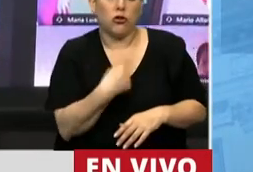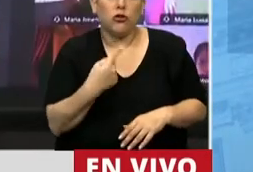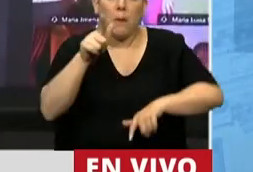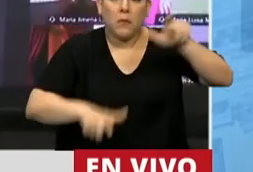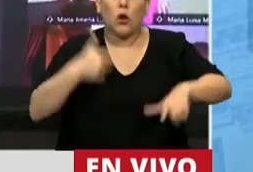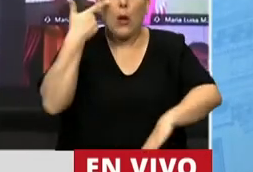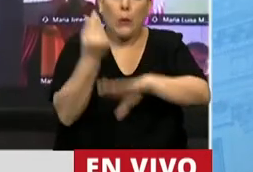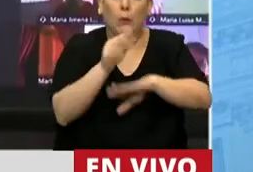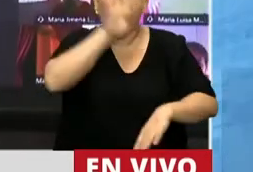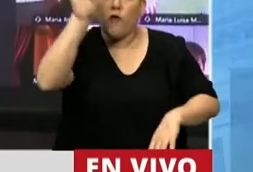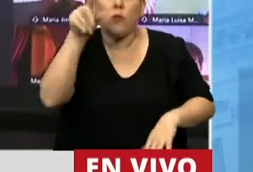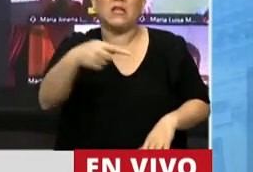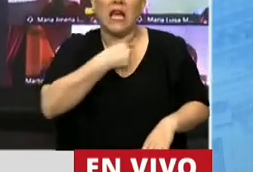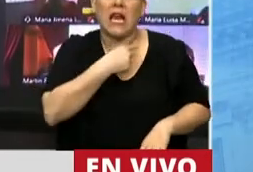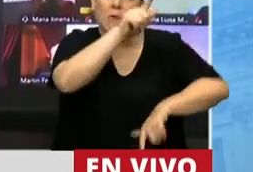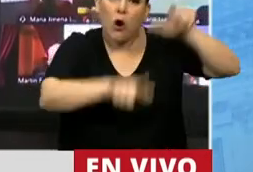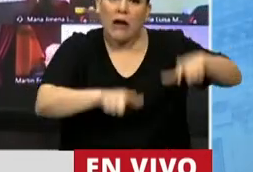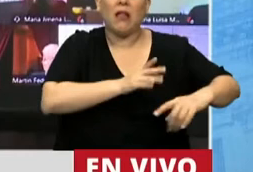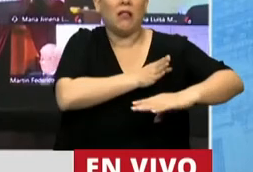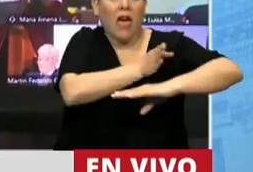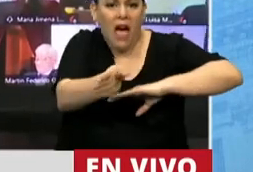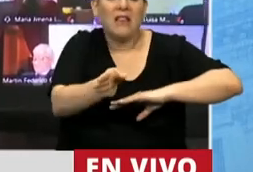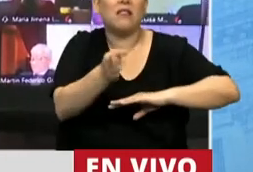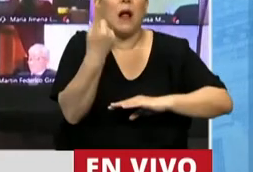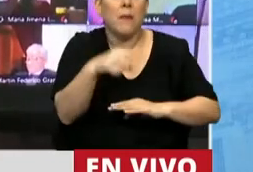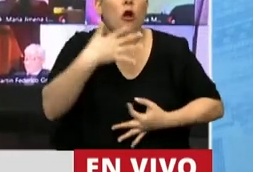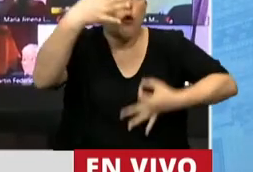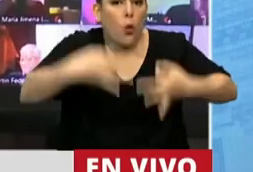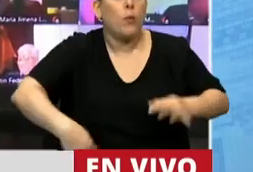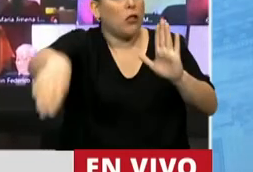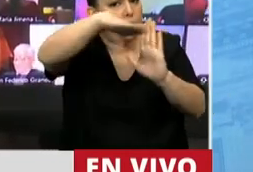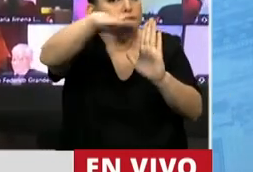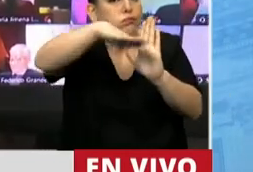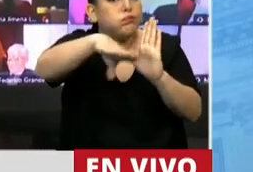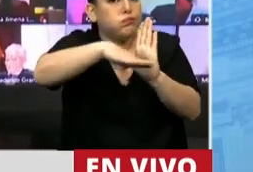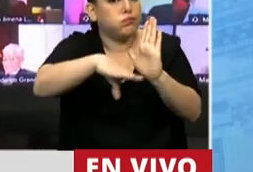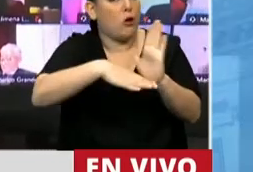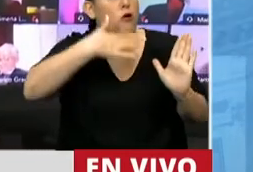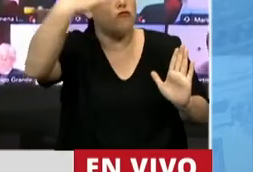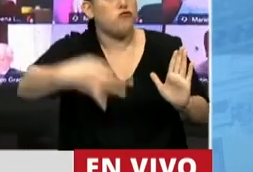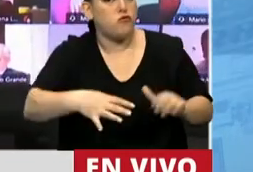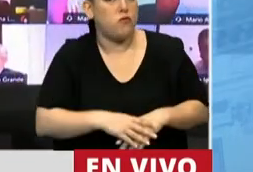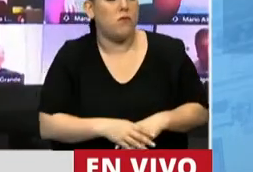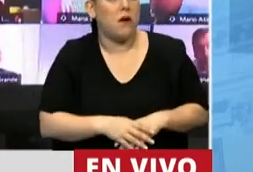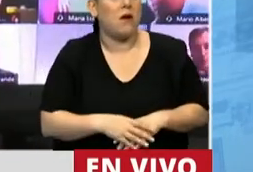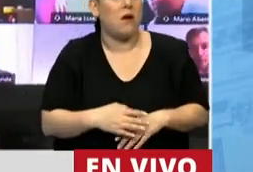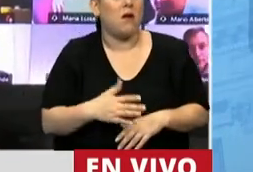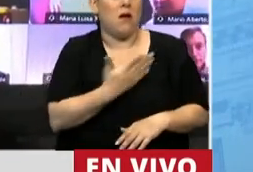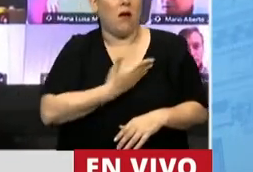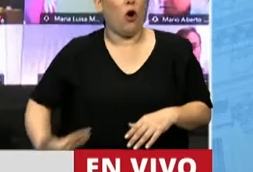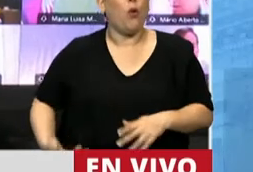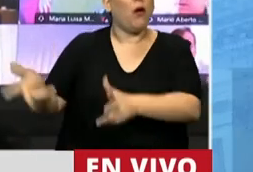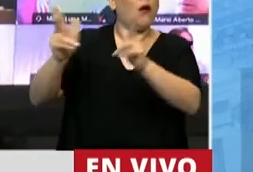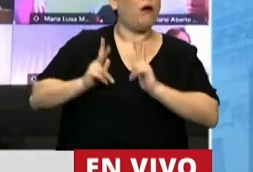formoseños que puedan ingresar administradamente cumpliendo las normas sanitarias. ¿Sabe cuál fue la respuesta del oficialismo,